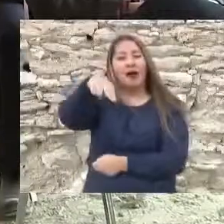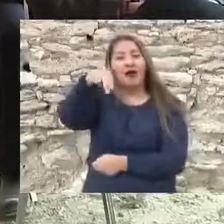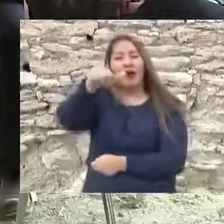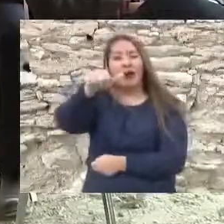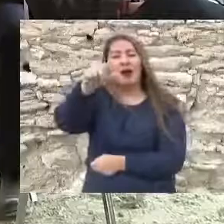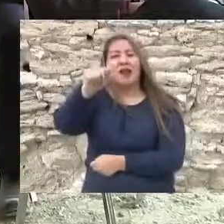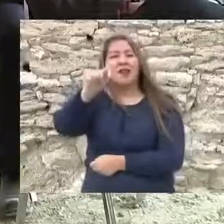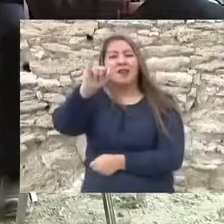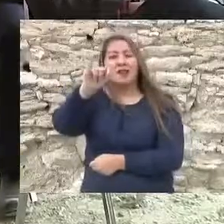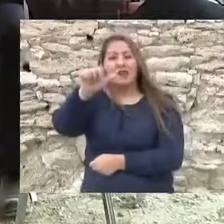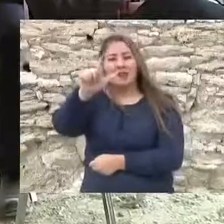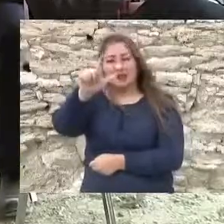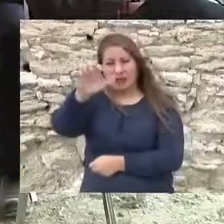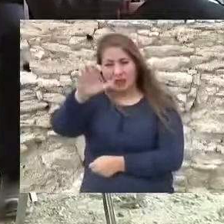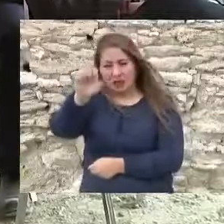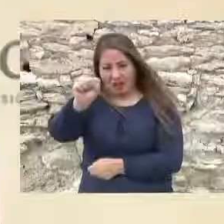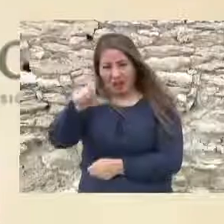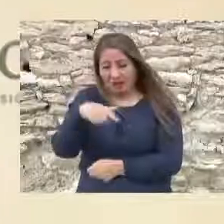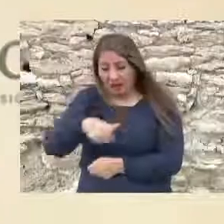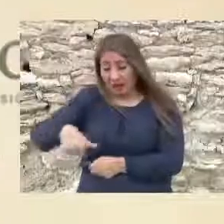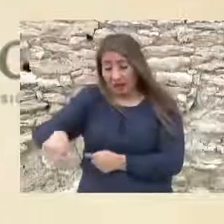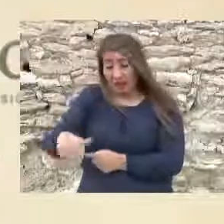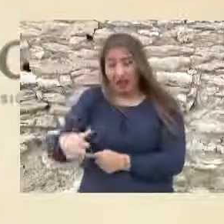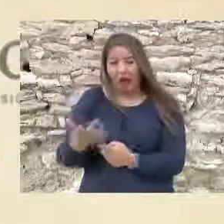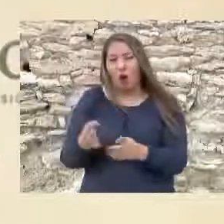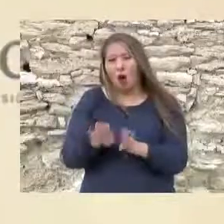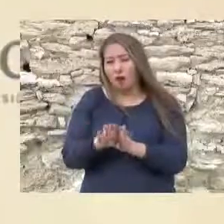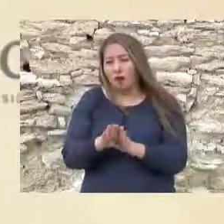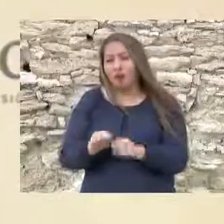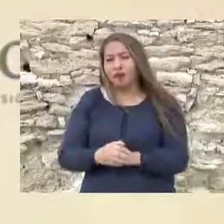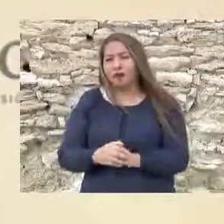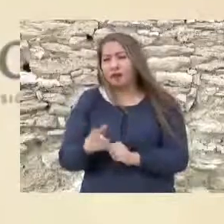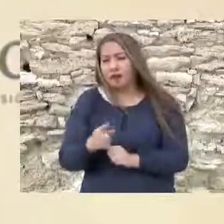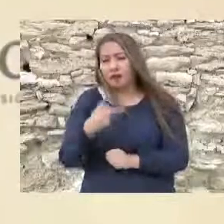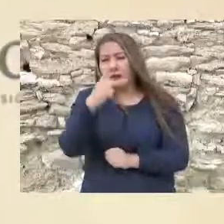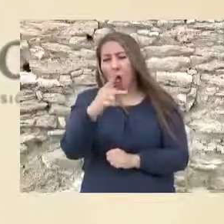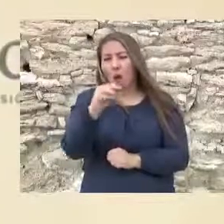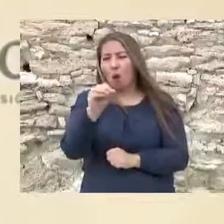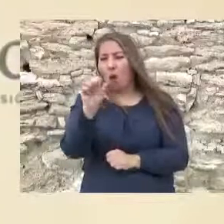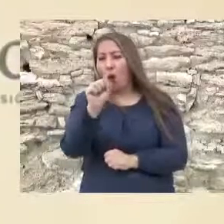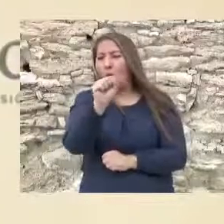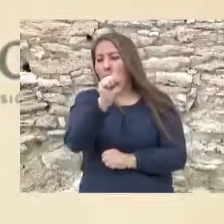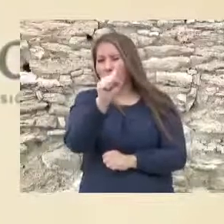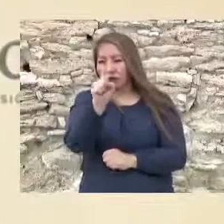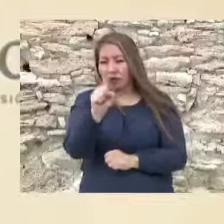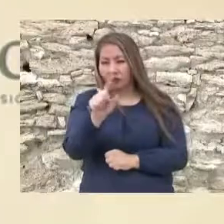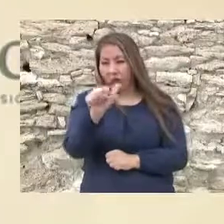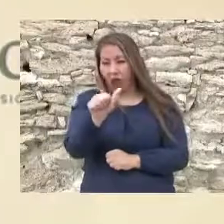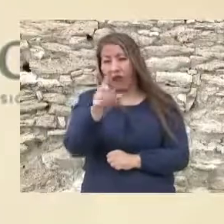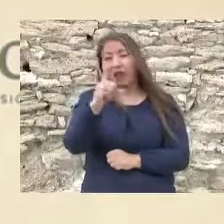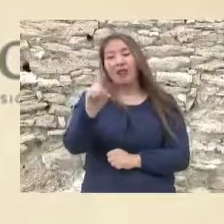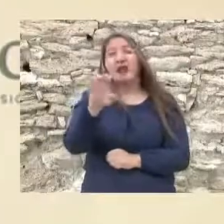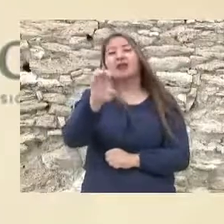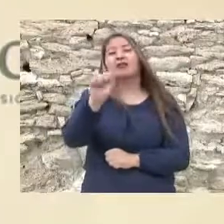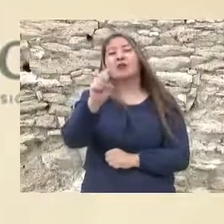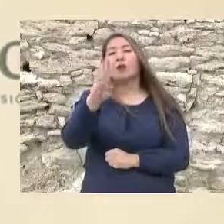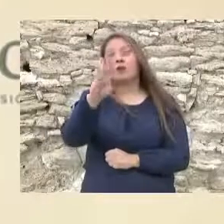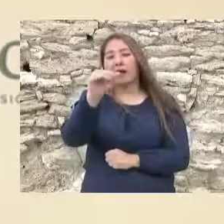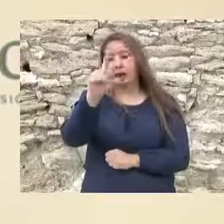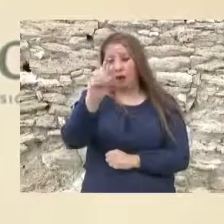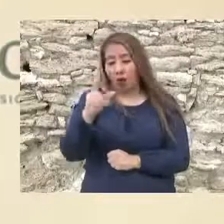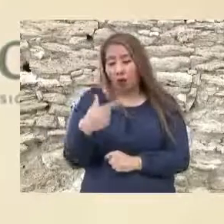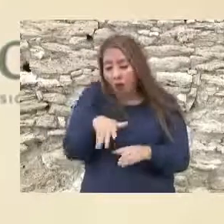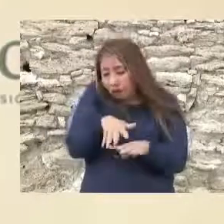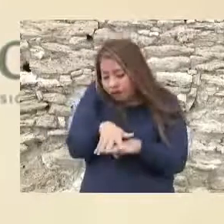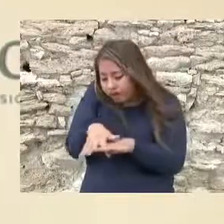más importante de ellos forma un sistema denominado poza de escobedo, el cual drena hacia un canal considerado